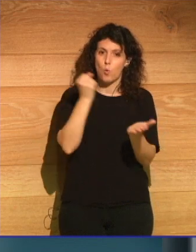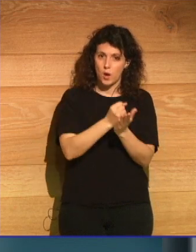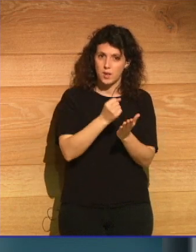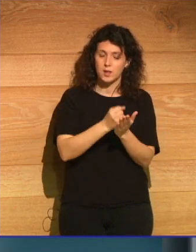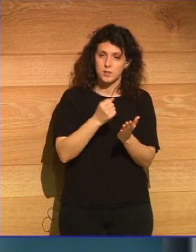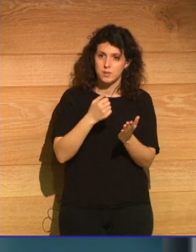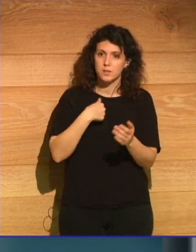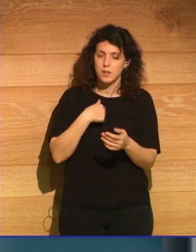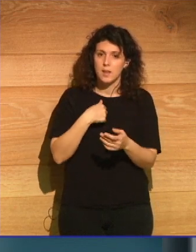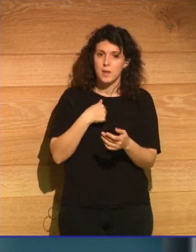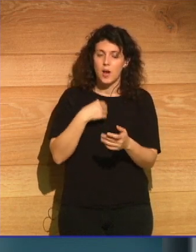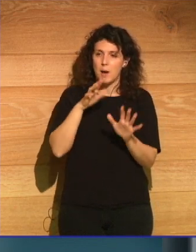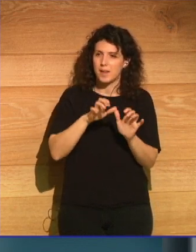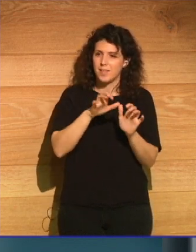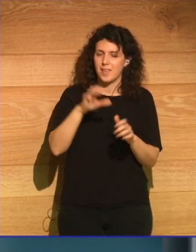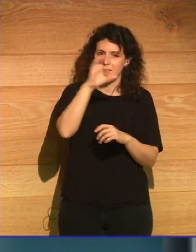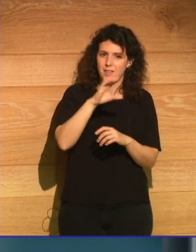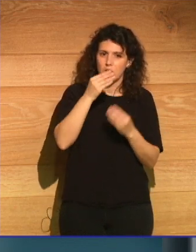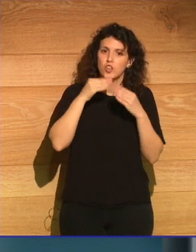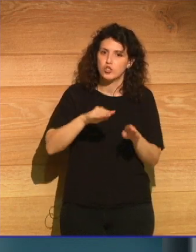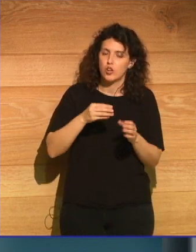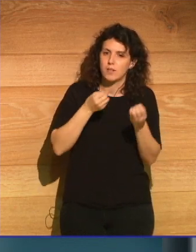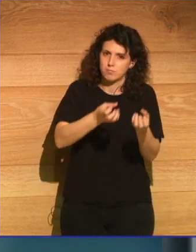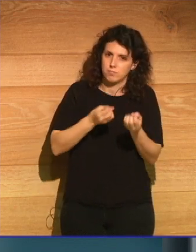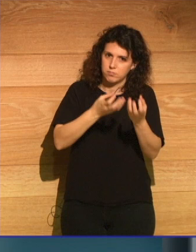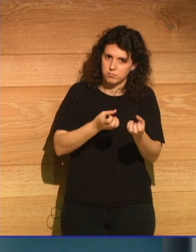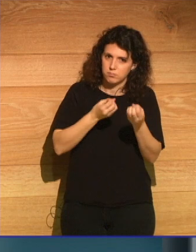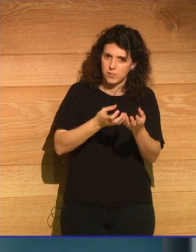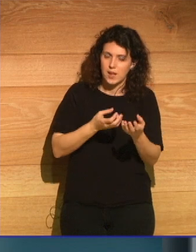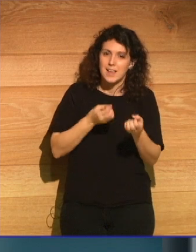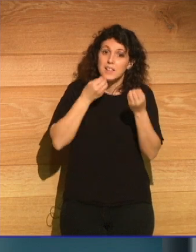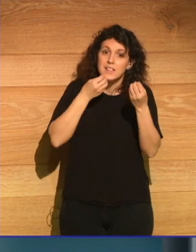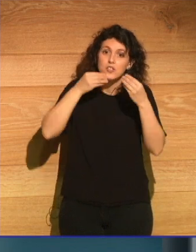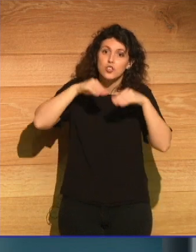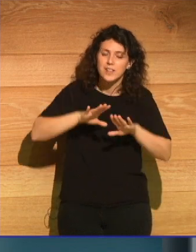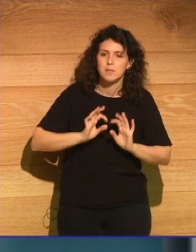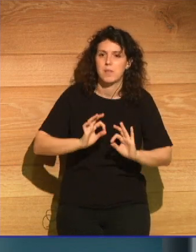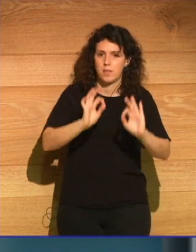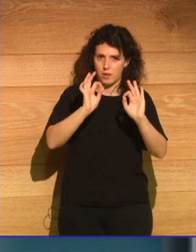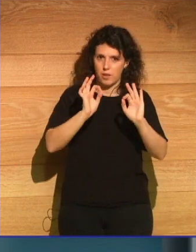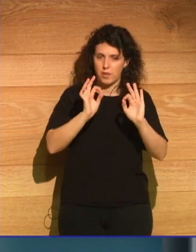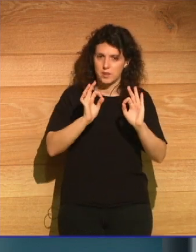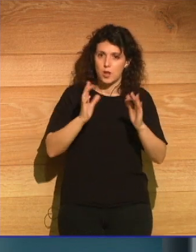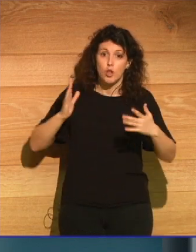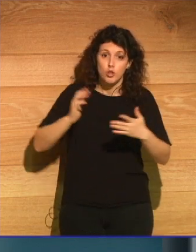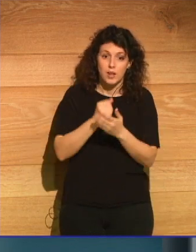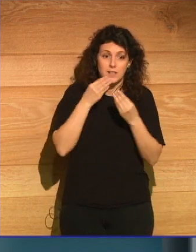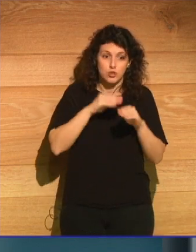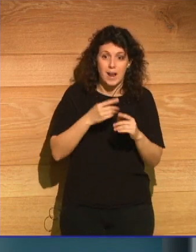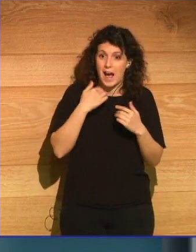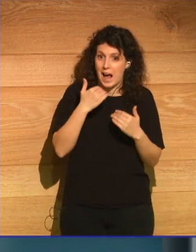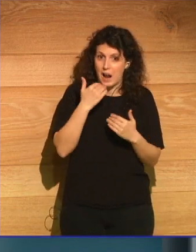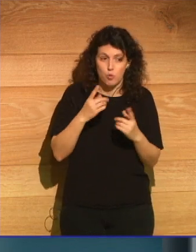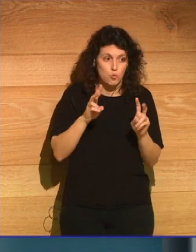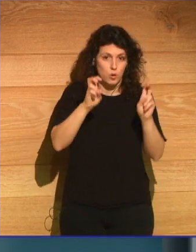los científicos también son contadores de historias, narradores de historias, historias muy especializadas. Todas ellas nos cuentan algo nuevo,